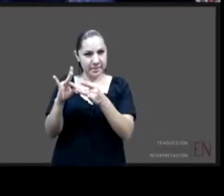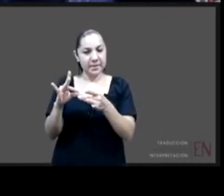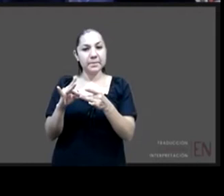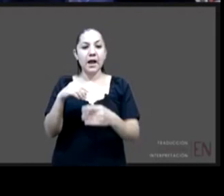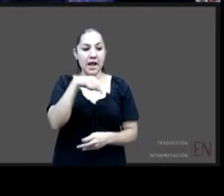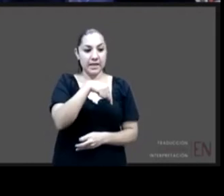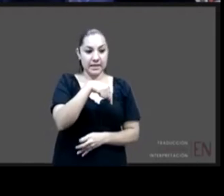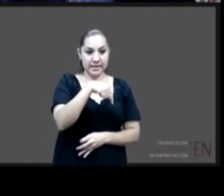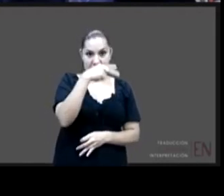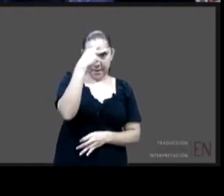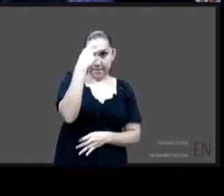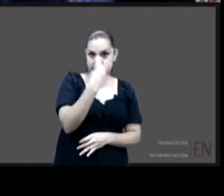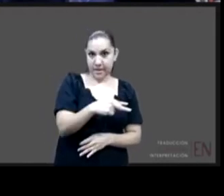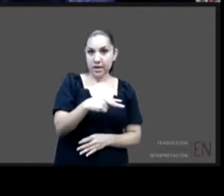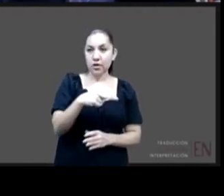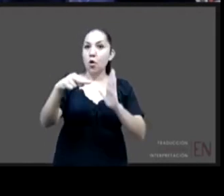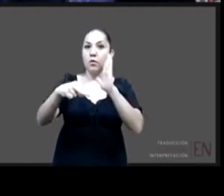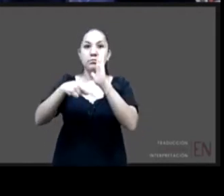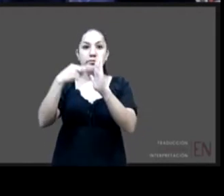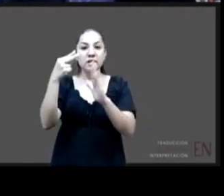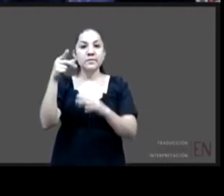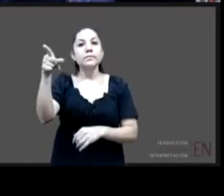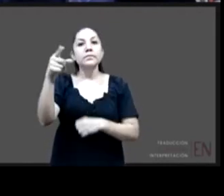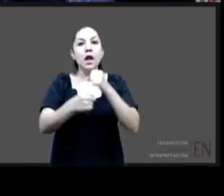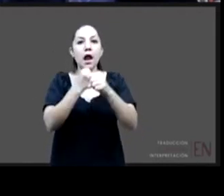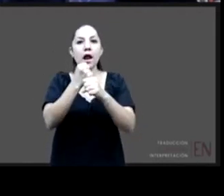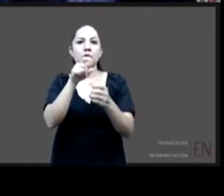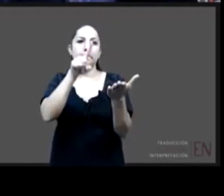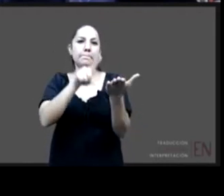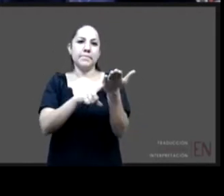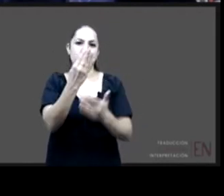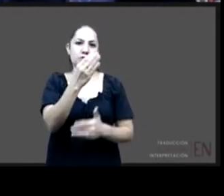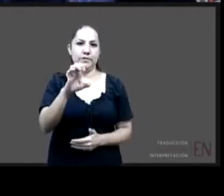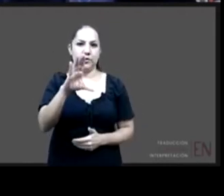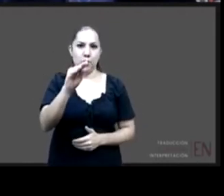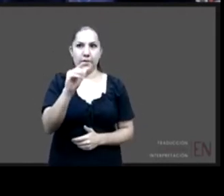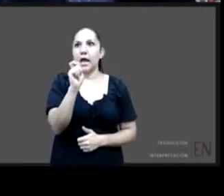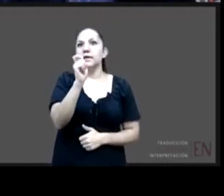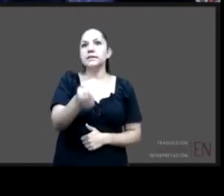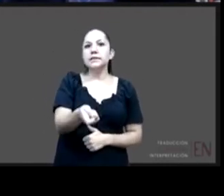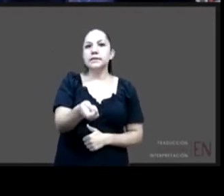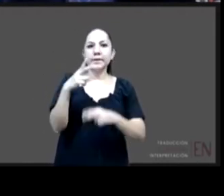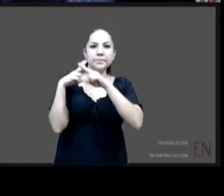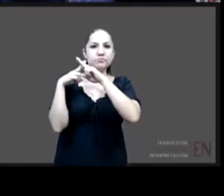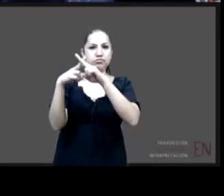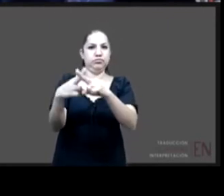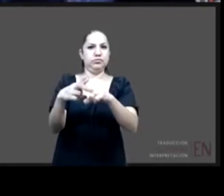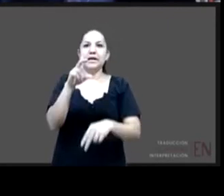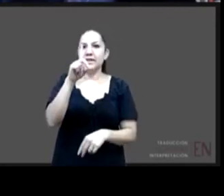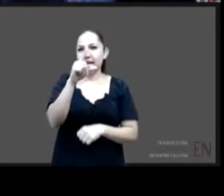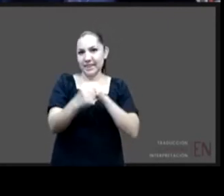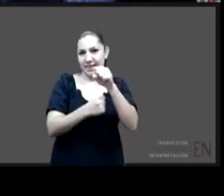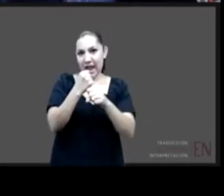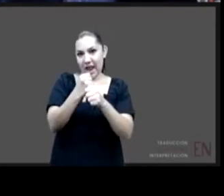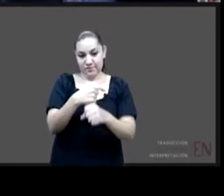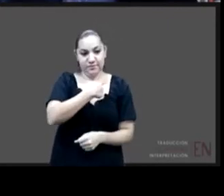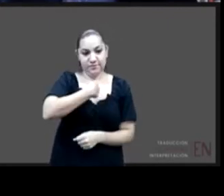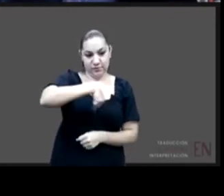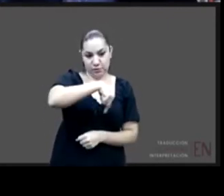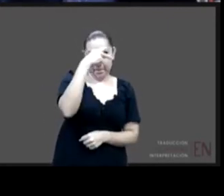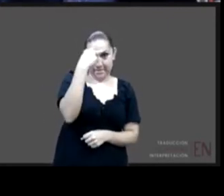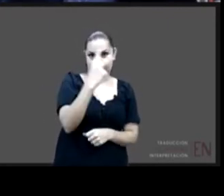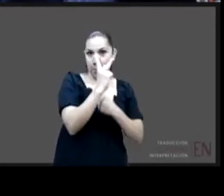1990 digamos tenemos ya 30 años de esta obligación y todo